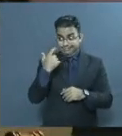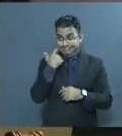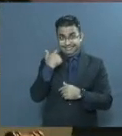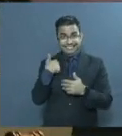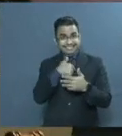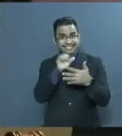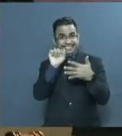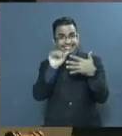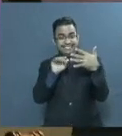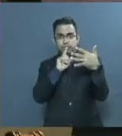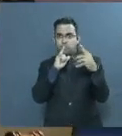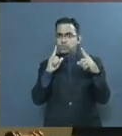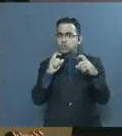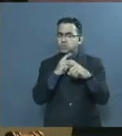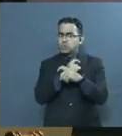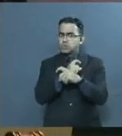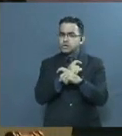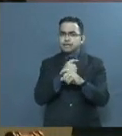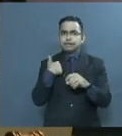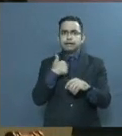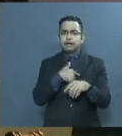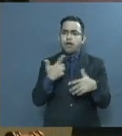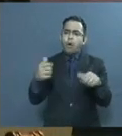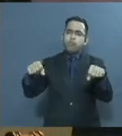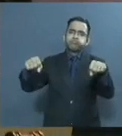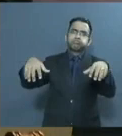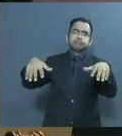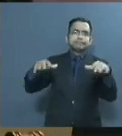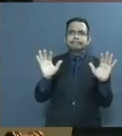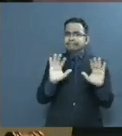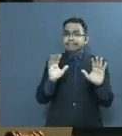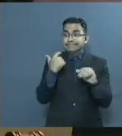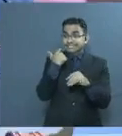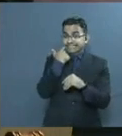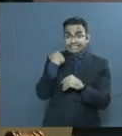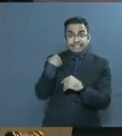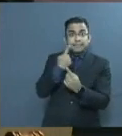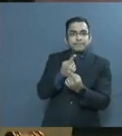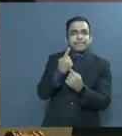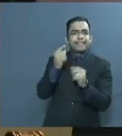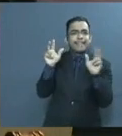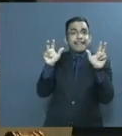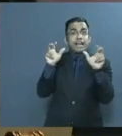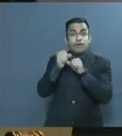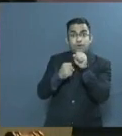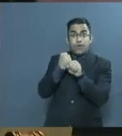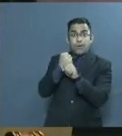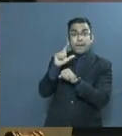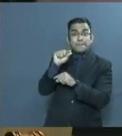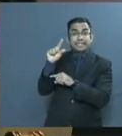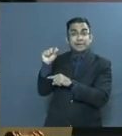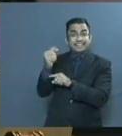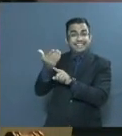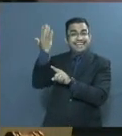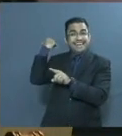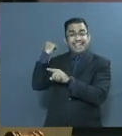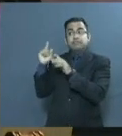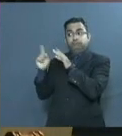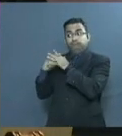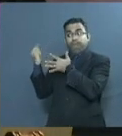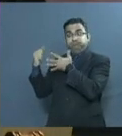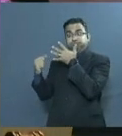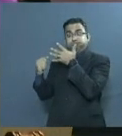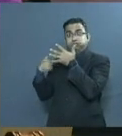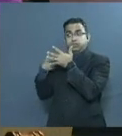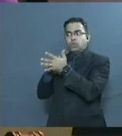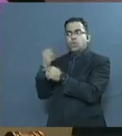hemos descrito, procuramos no descuidar los compromisos formulados en enero de 2020. Hago